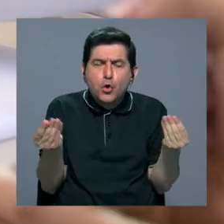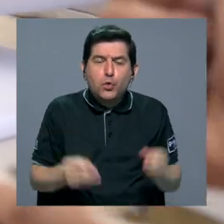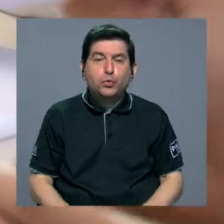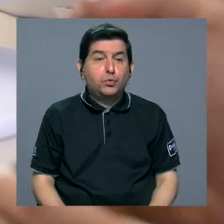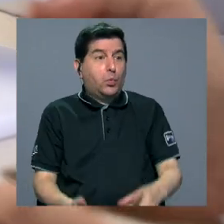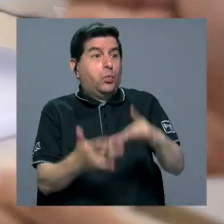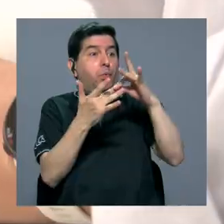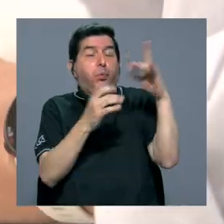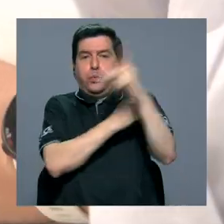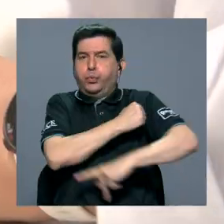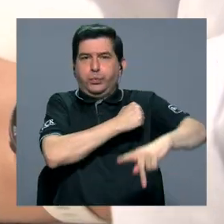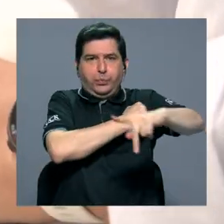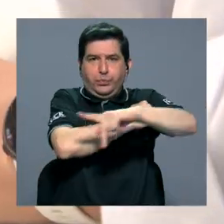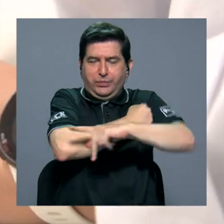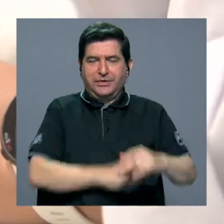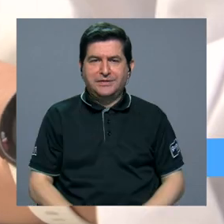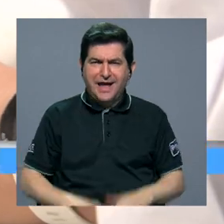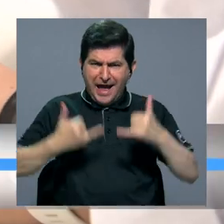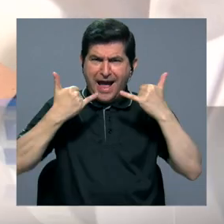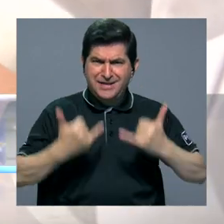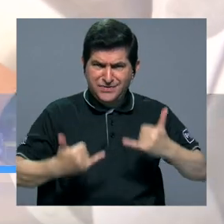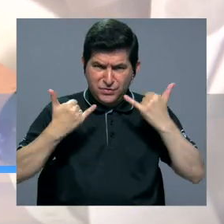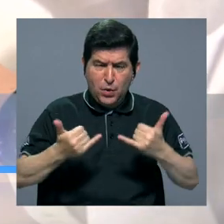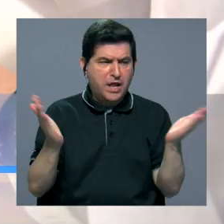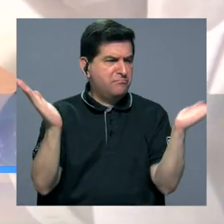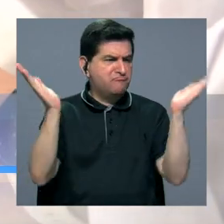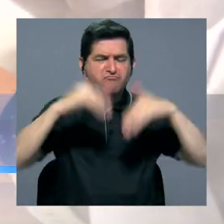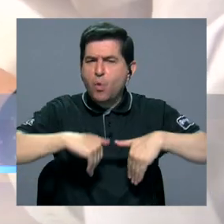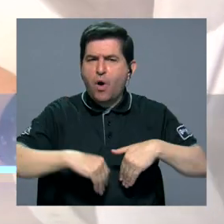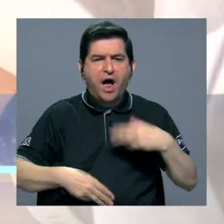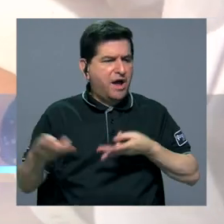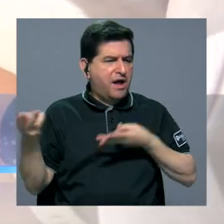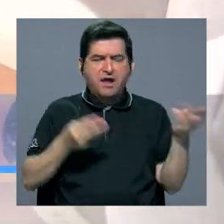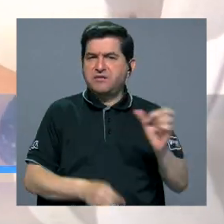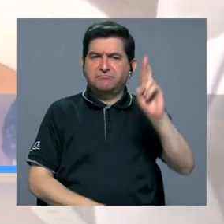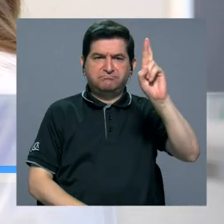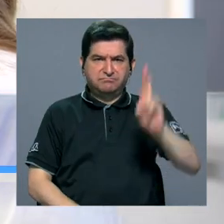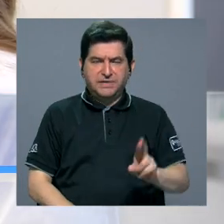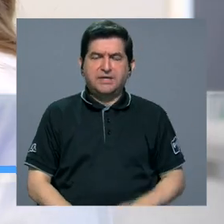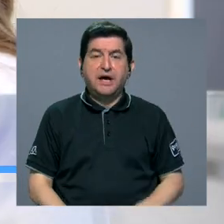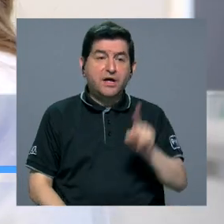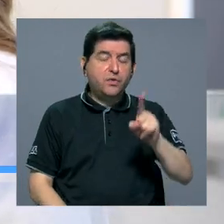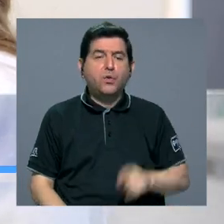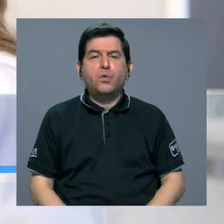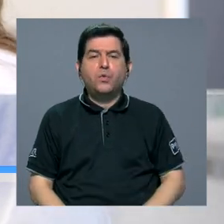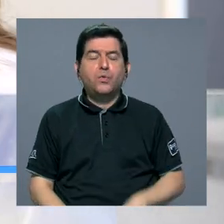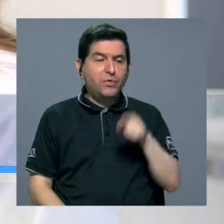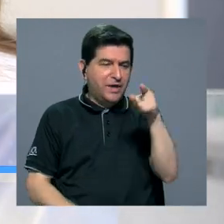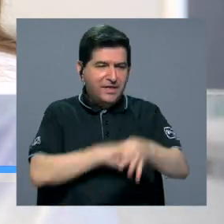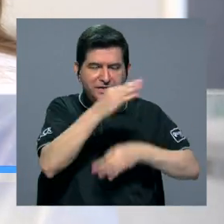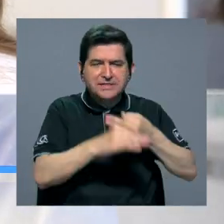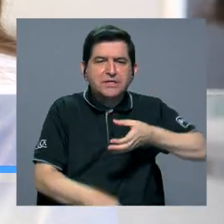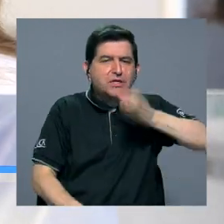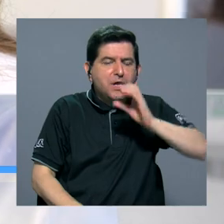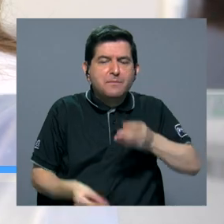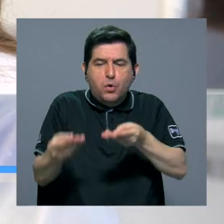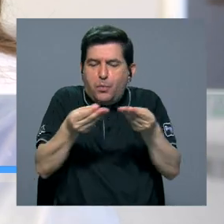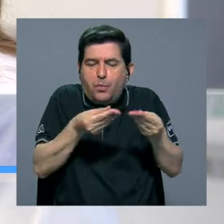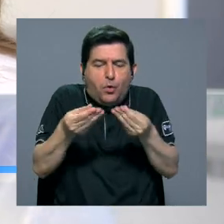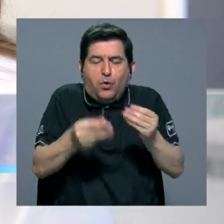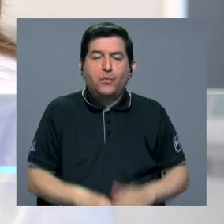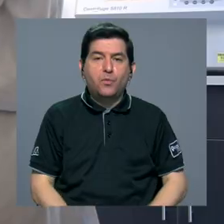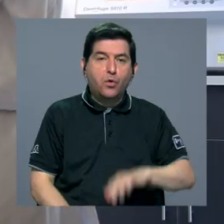único en el país. Actualmente no existe en el mercado costarricense un yogur en polvo. Además,